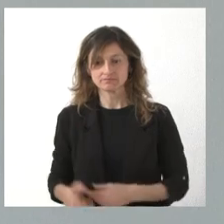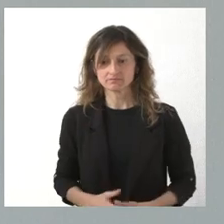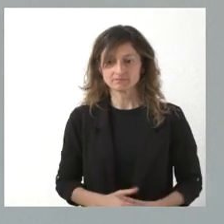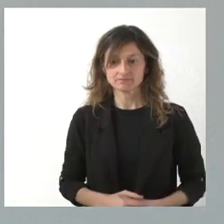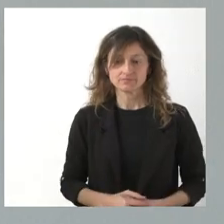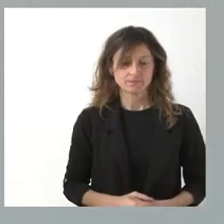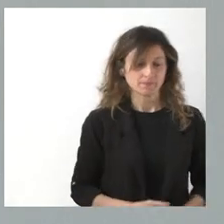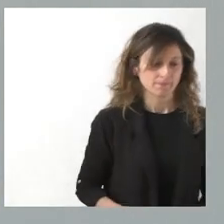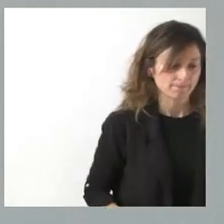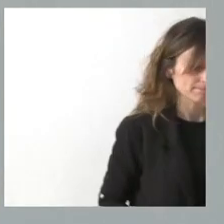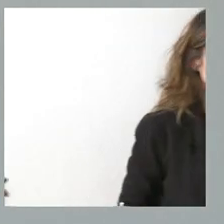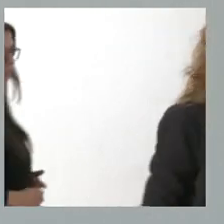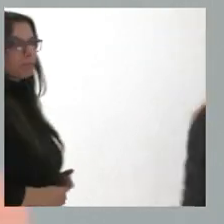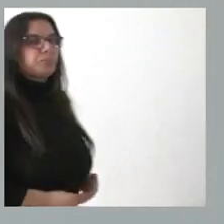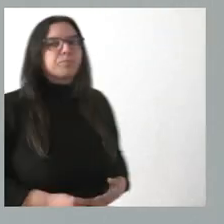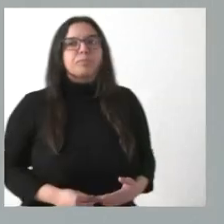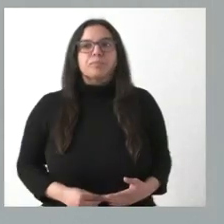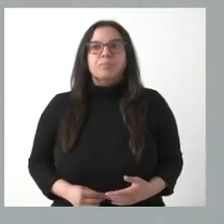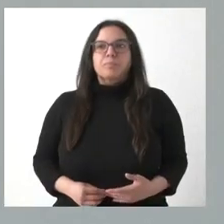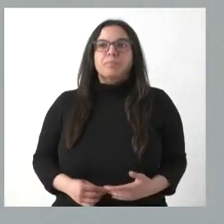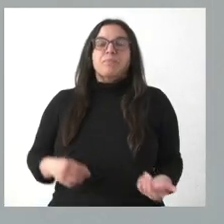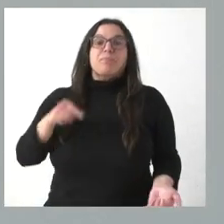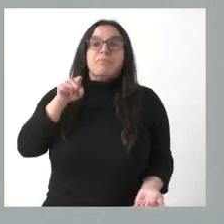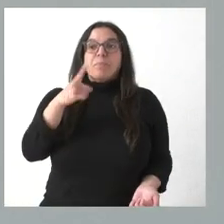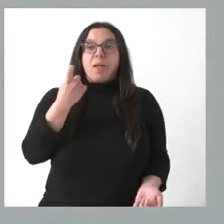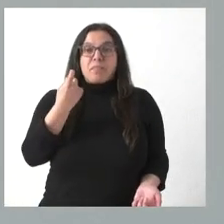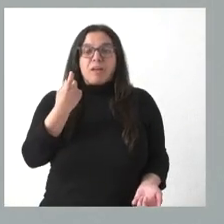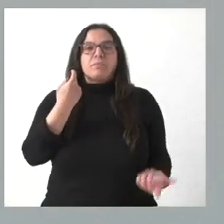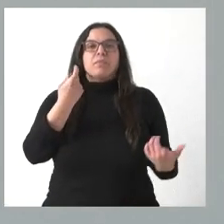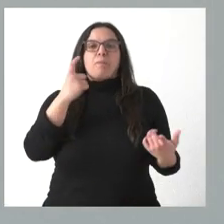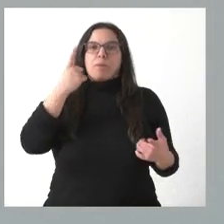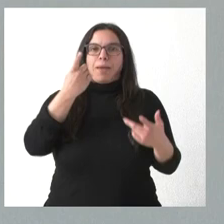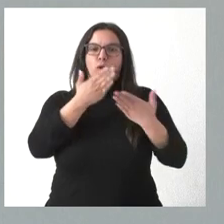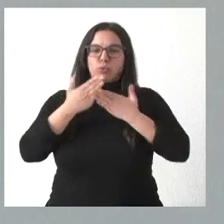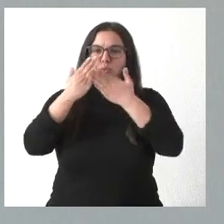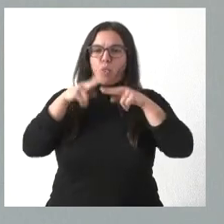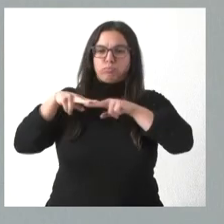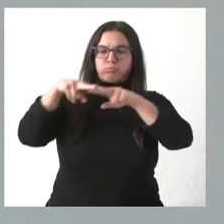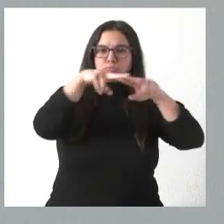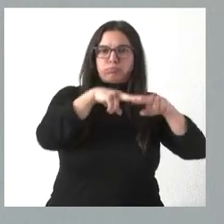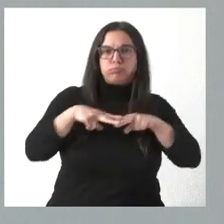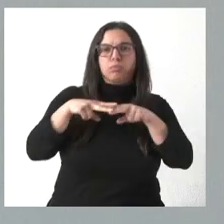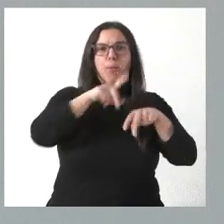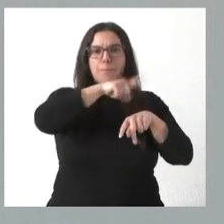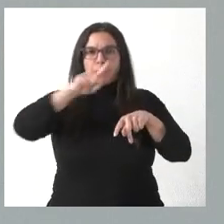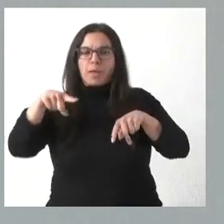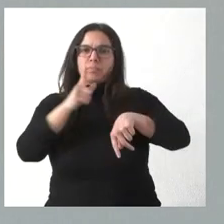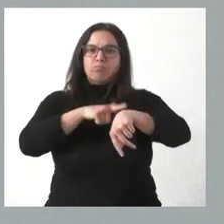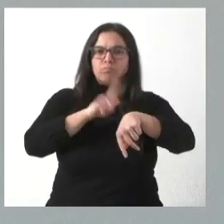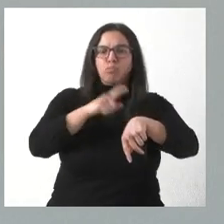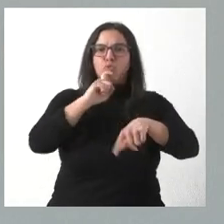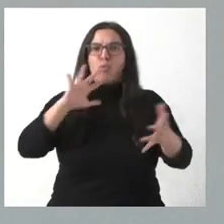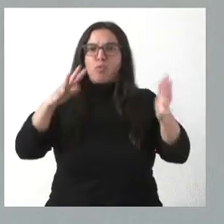Esto requiere este momento de unos meses de estudio, de análisis y de ver de evolución concreta del caso. En el caso